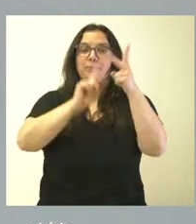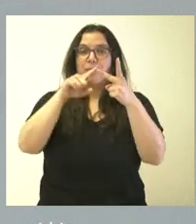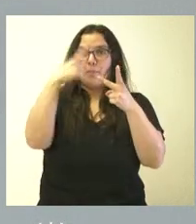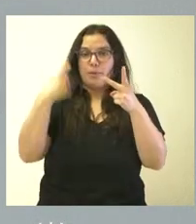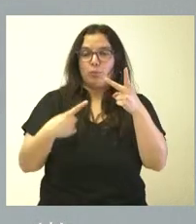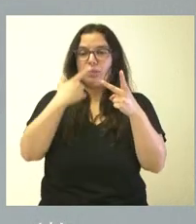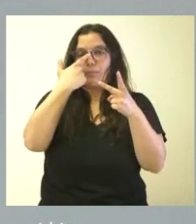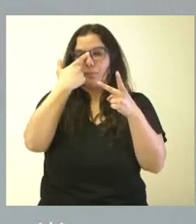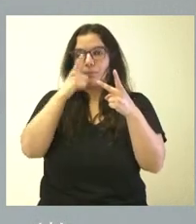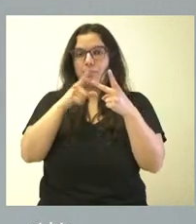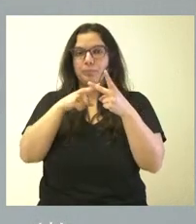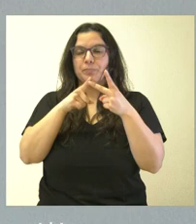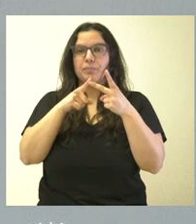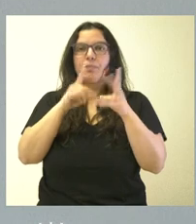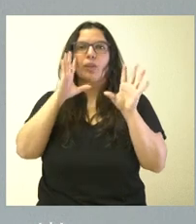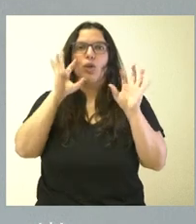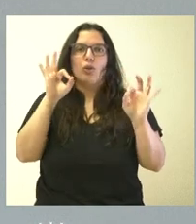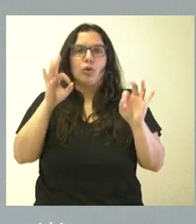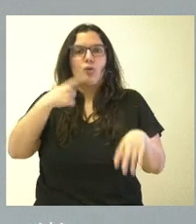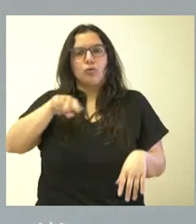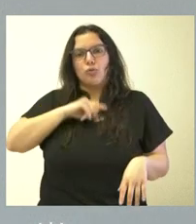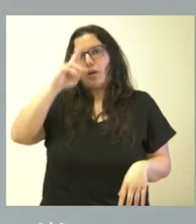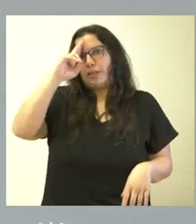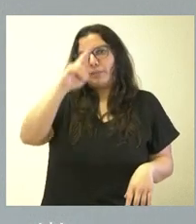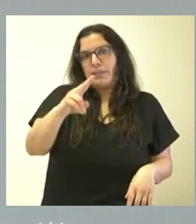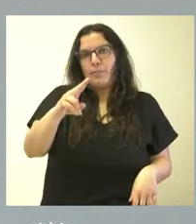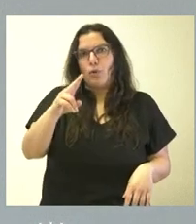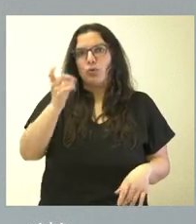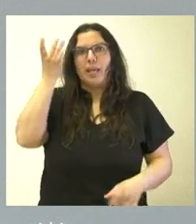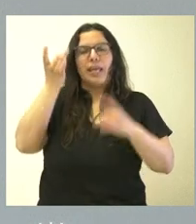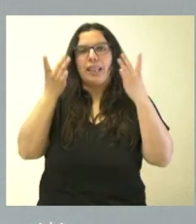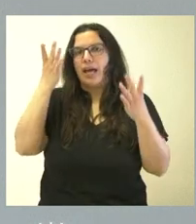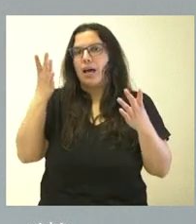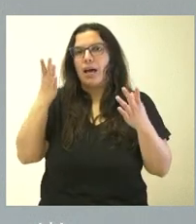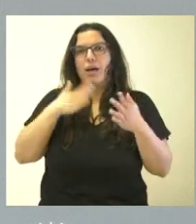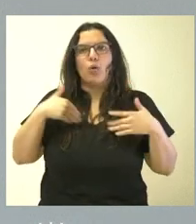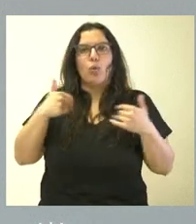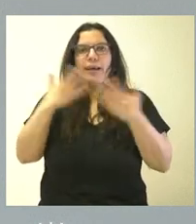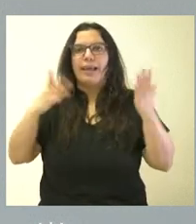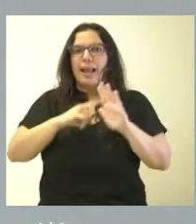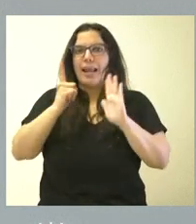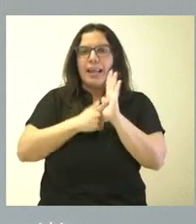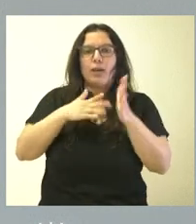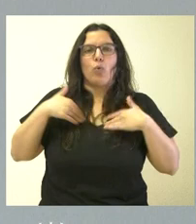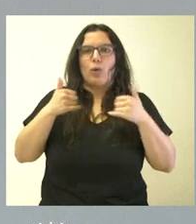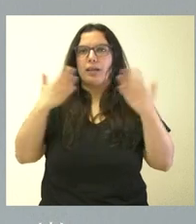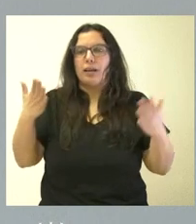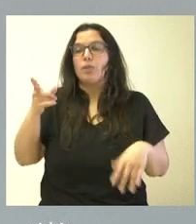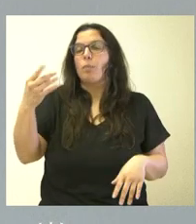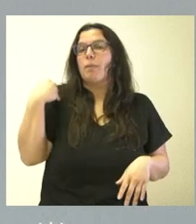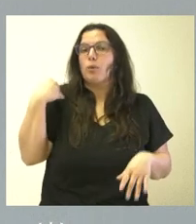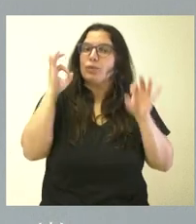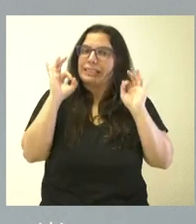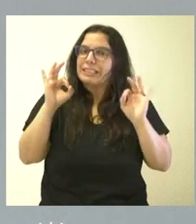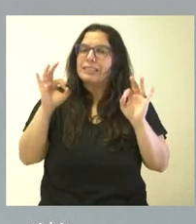cuestiones, lógicamente nosotros respetamos cualquier tipo de iniciativa, cualquier tipo de ley. Me pregunta en concreto